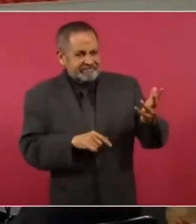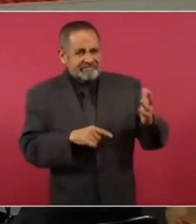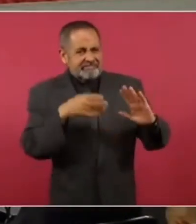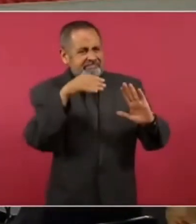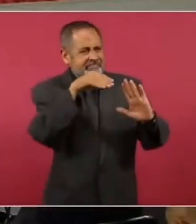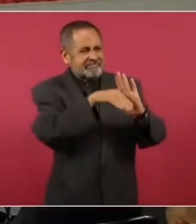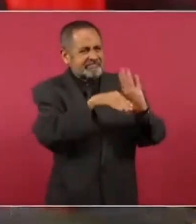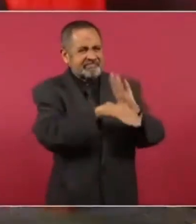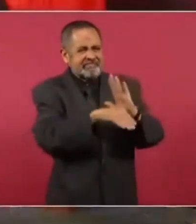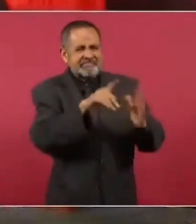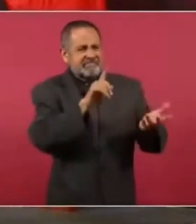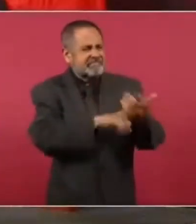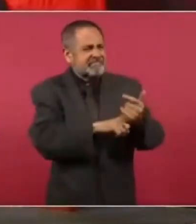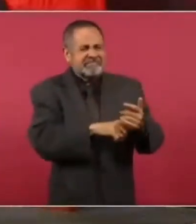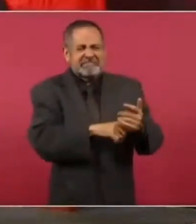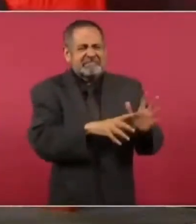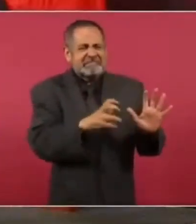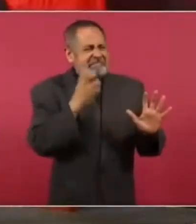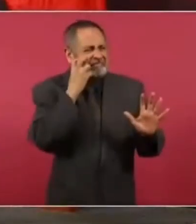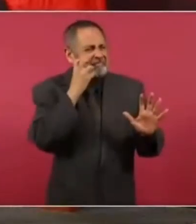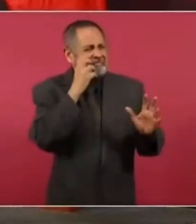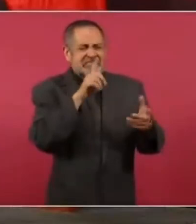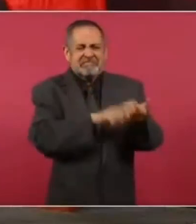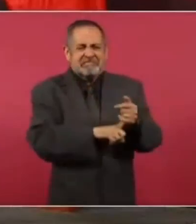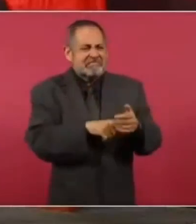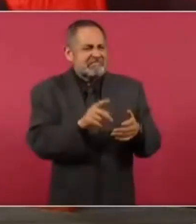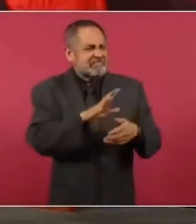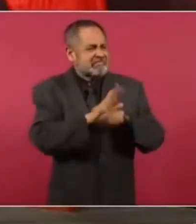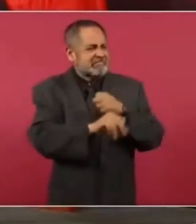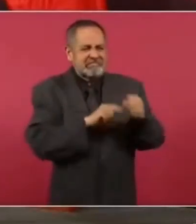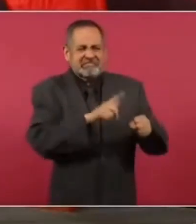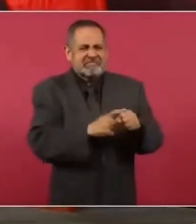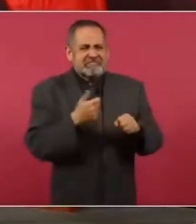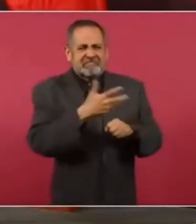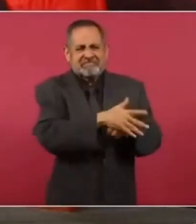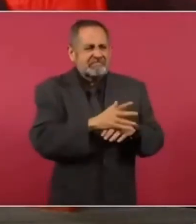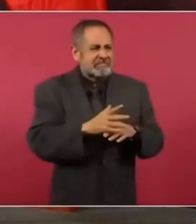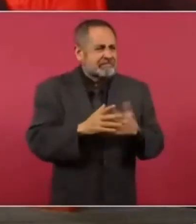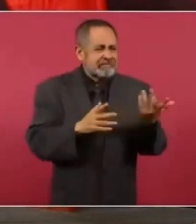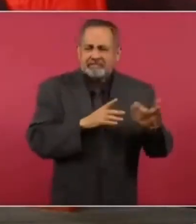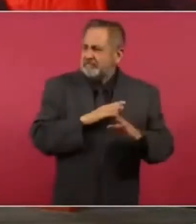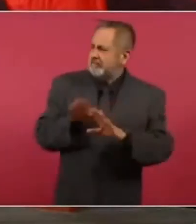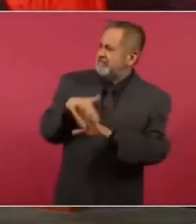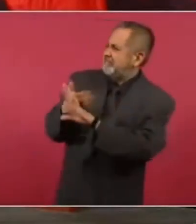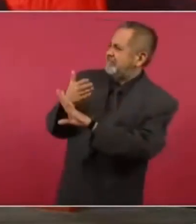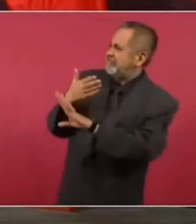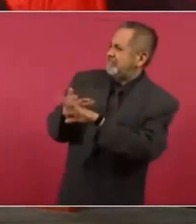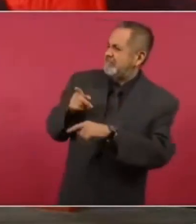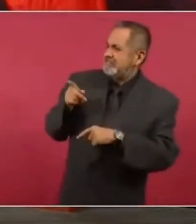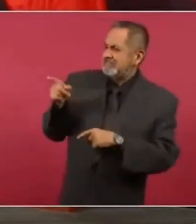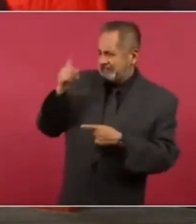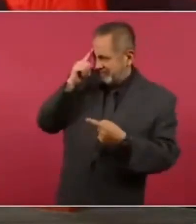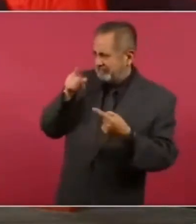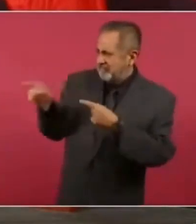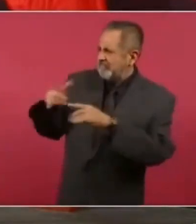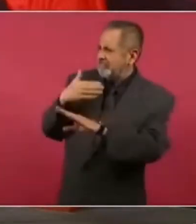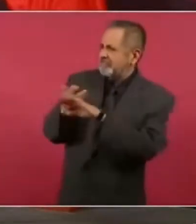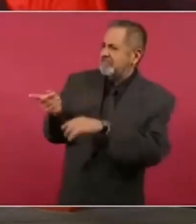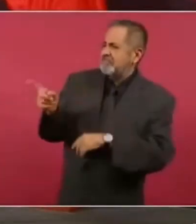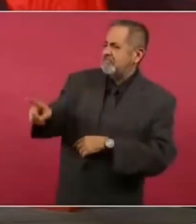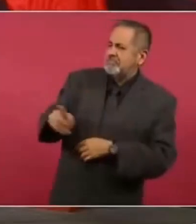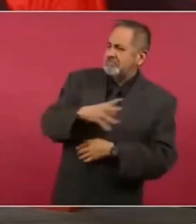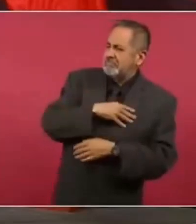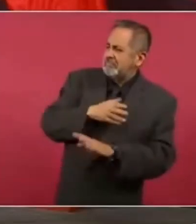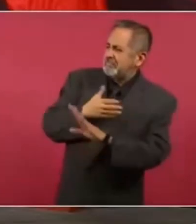que destilan hiel de chacales y retorcen la verdad y no encontrando de qué acusarse, se ensañan contra sus hijos, educados con